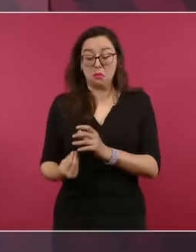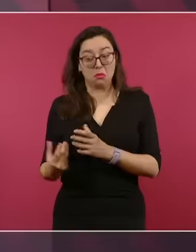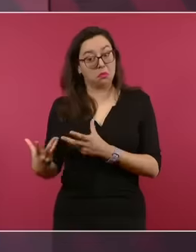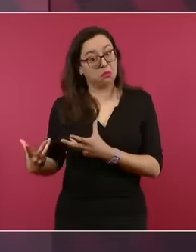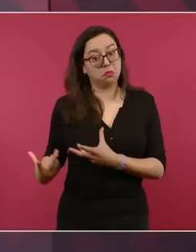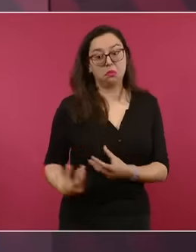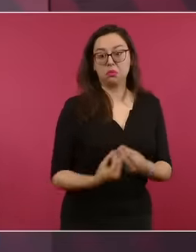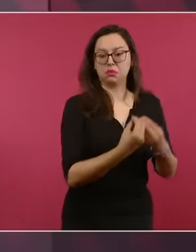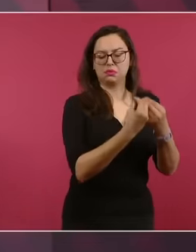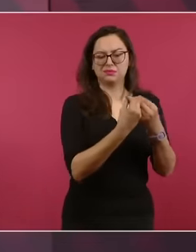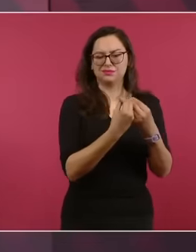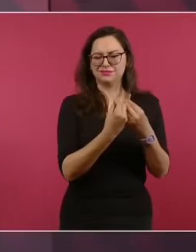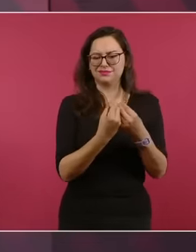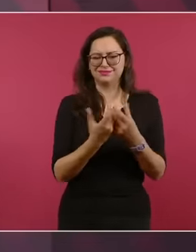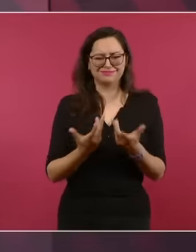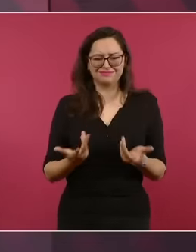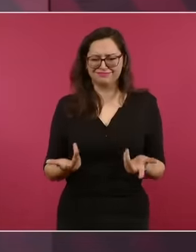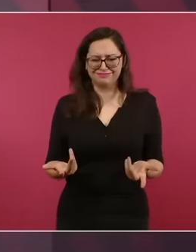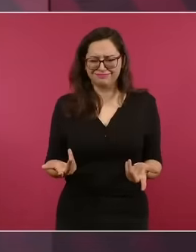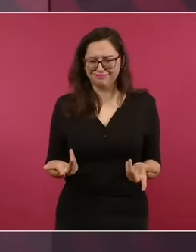O sea,